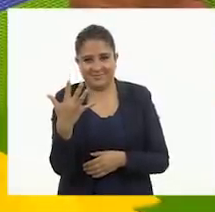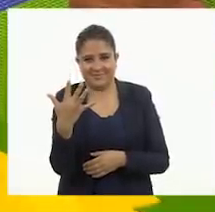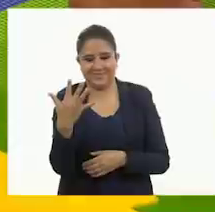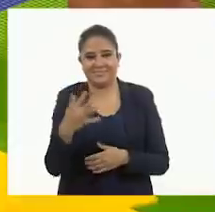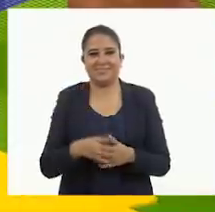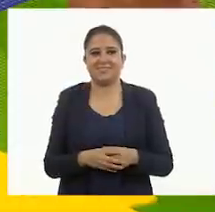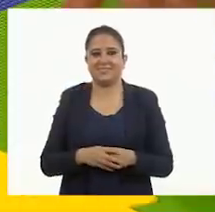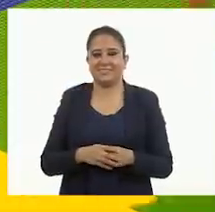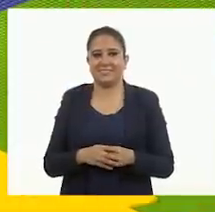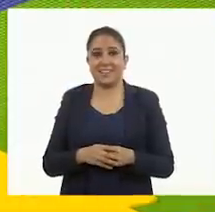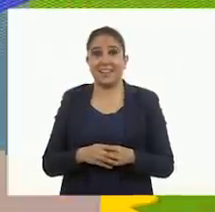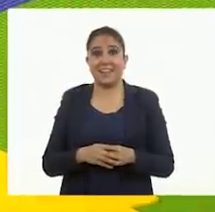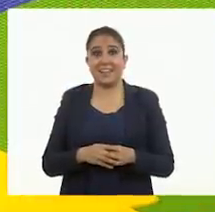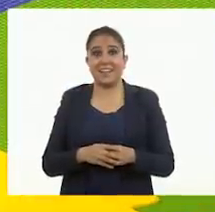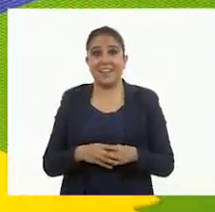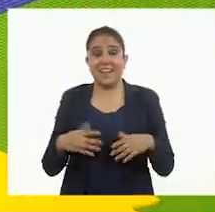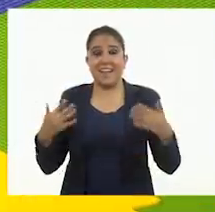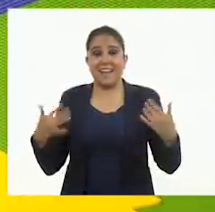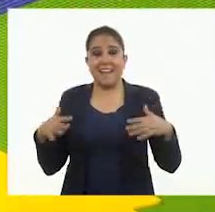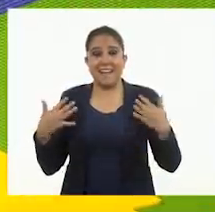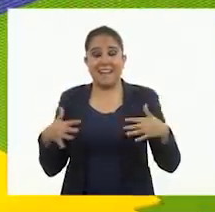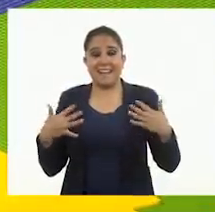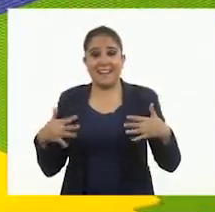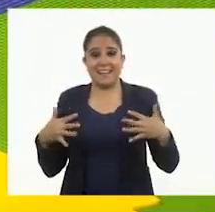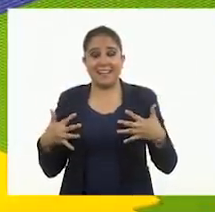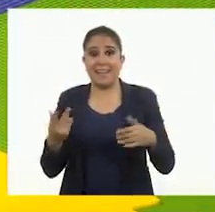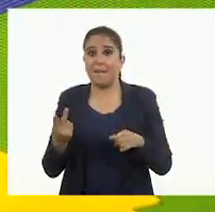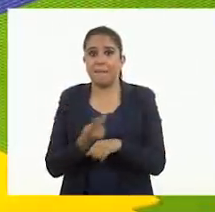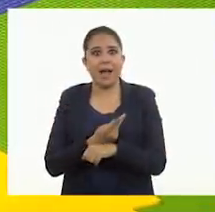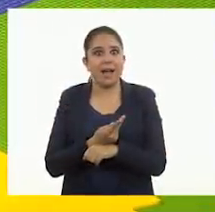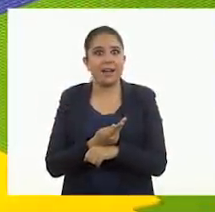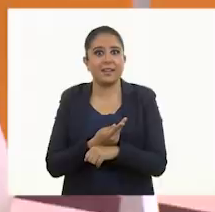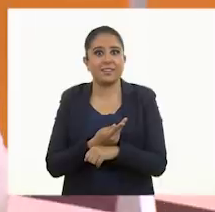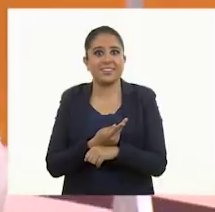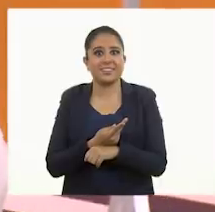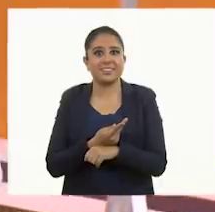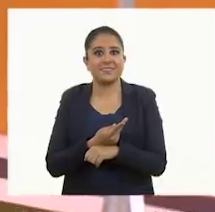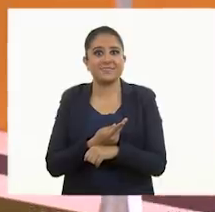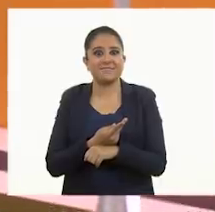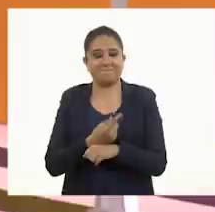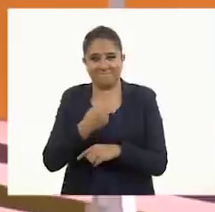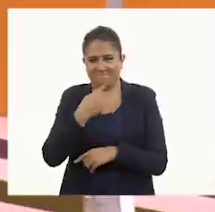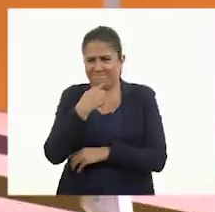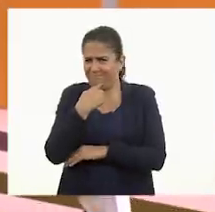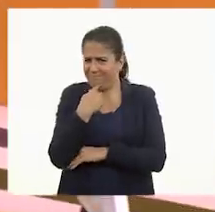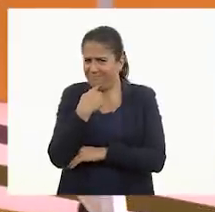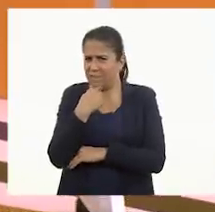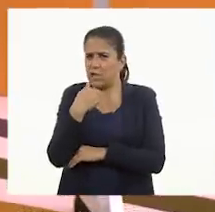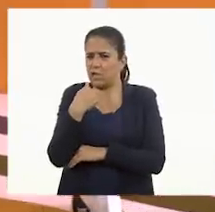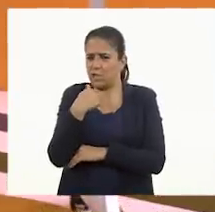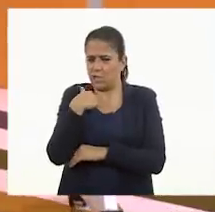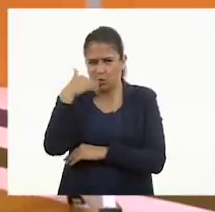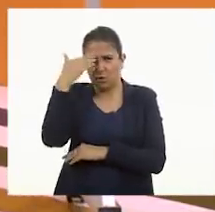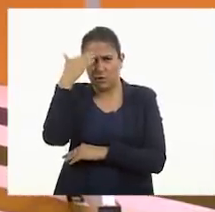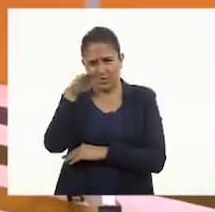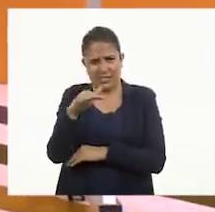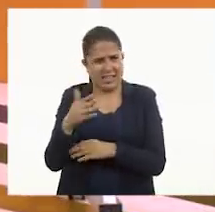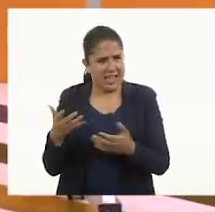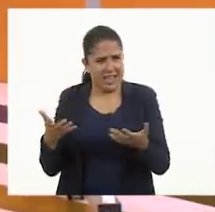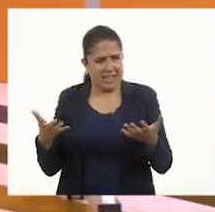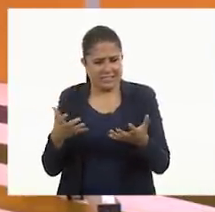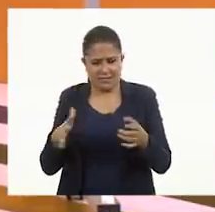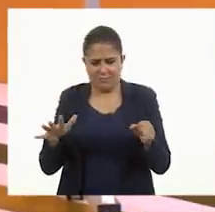cinco. ¿Qué pasó? Yo sé que tenía que hacer algo,